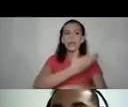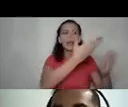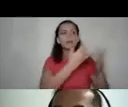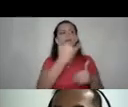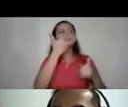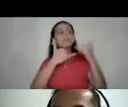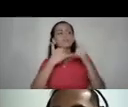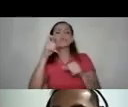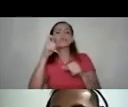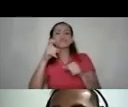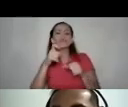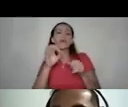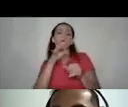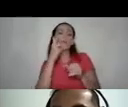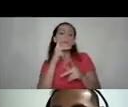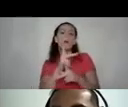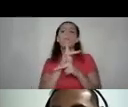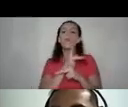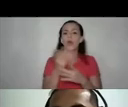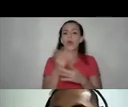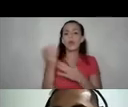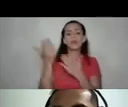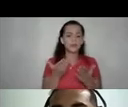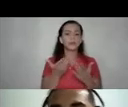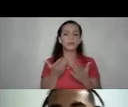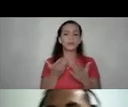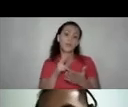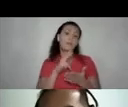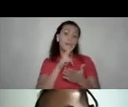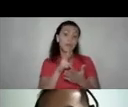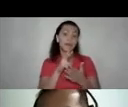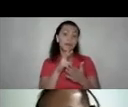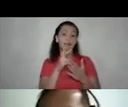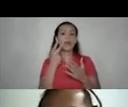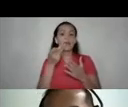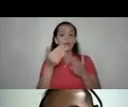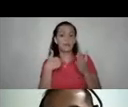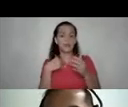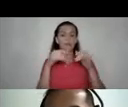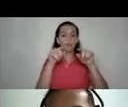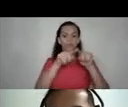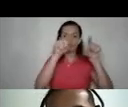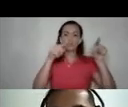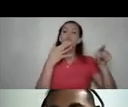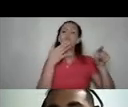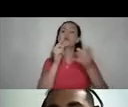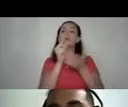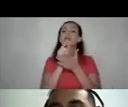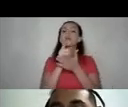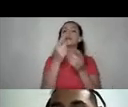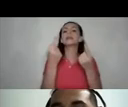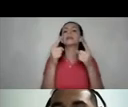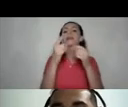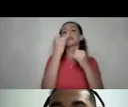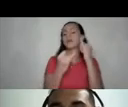solicitudes de medidas de protección se están recibiendo, ¿verdad? Arriba tenemos una línea que es gris y que eso se refiere a cuántos casos se